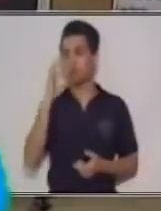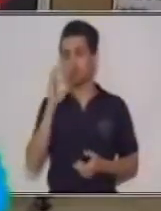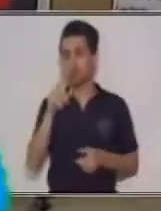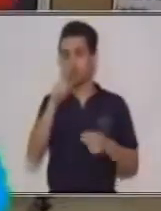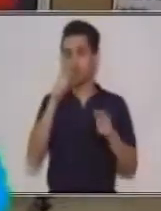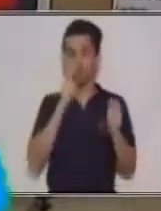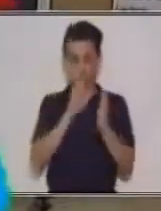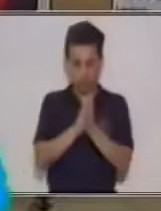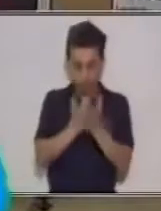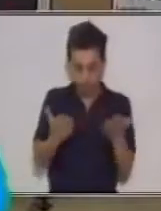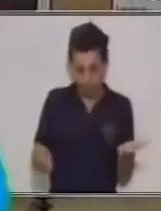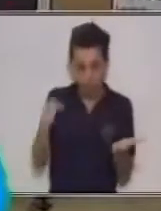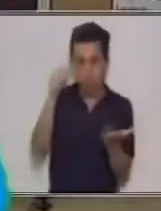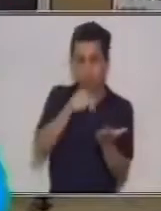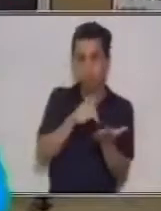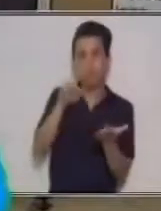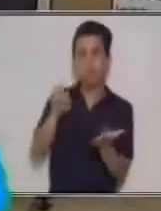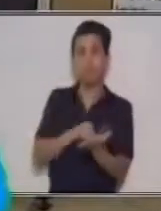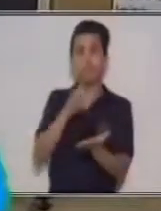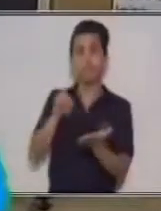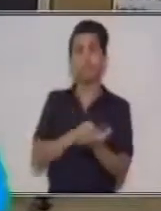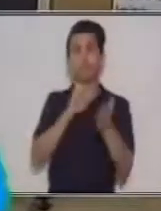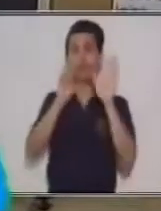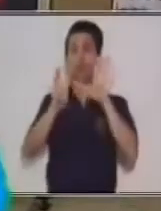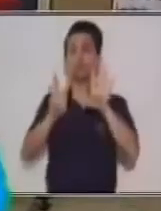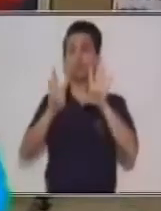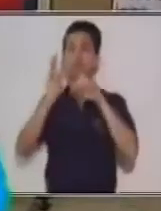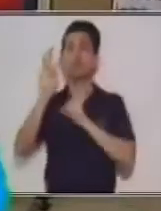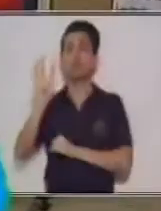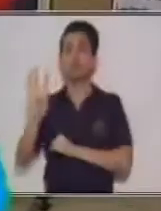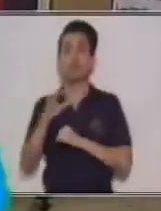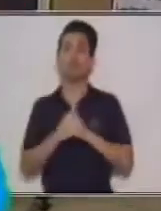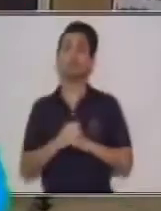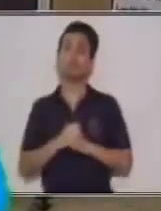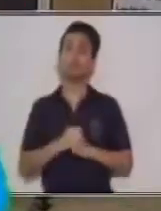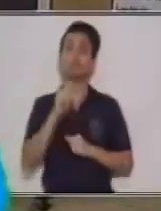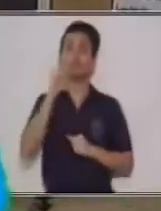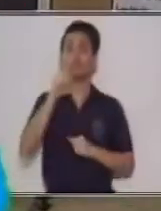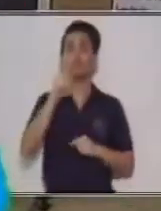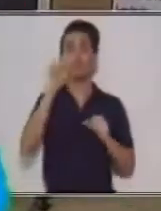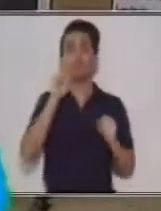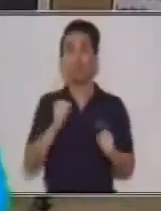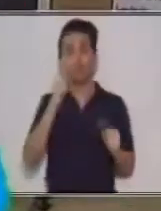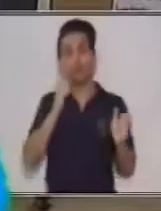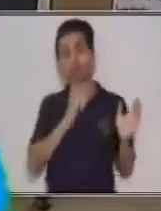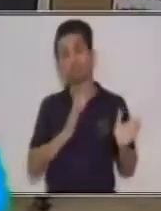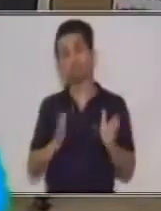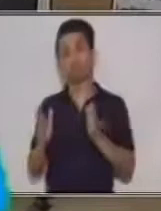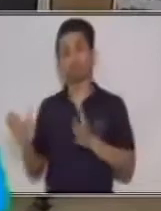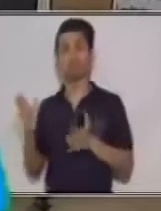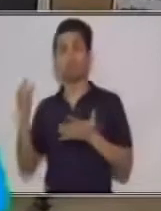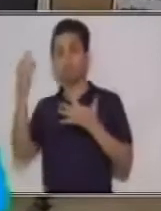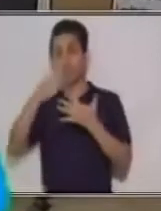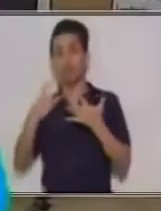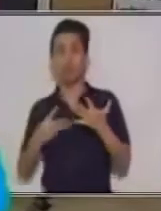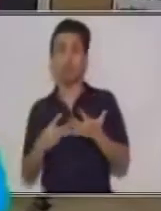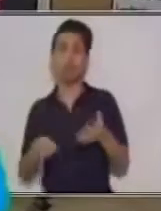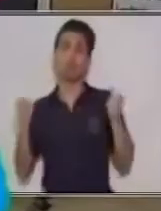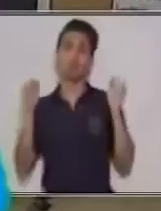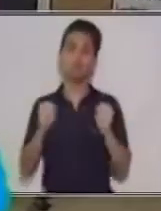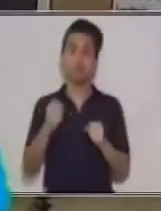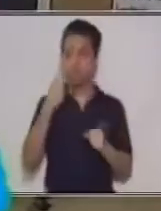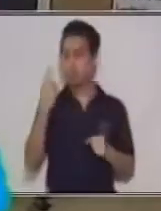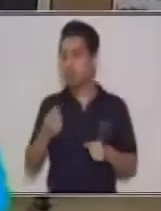de autoaprendizaje. Y quiero que usted en este momento vaya preparando sus materiales, vaya preparando sus